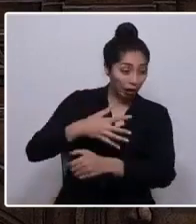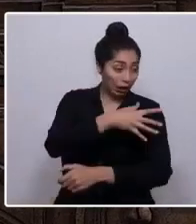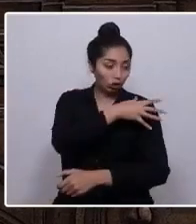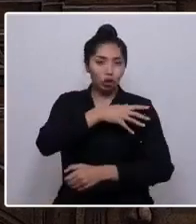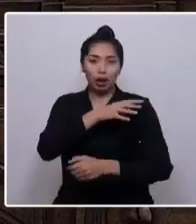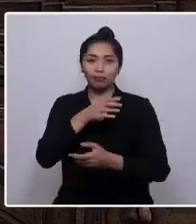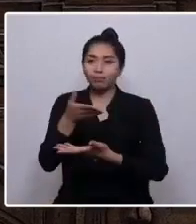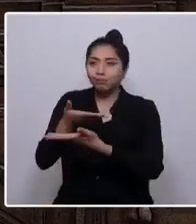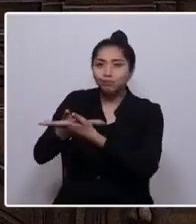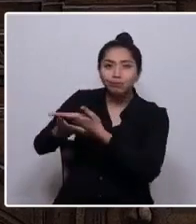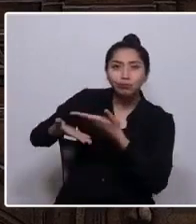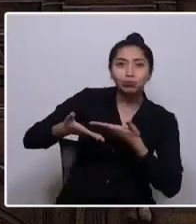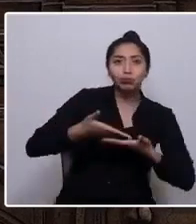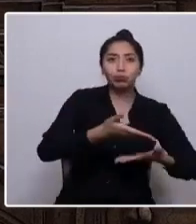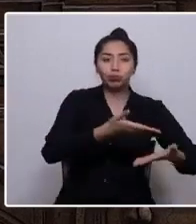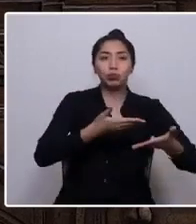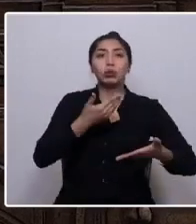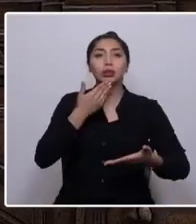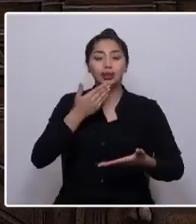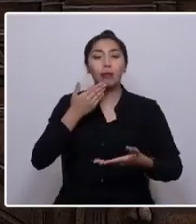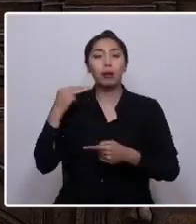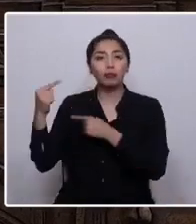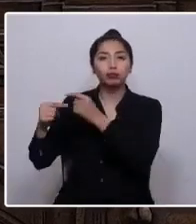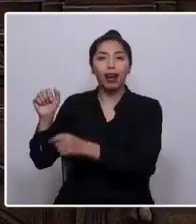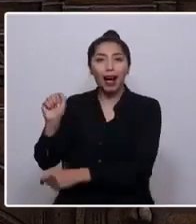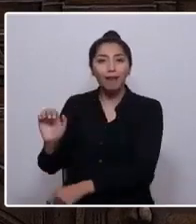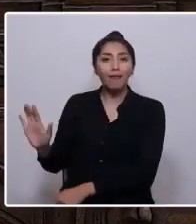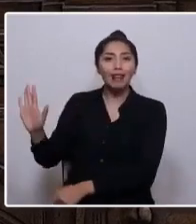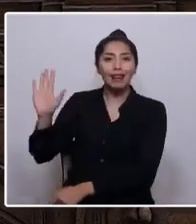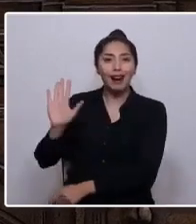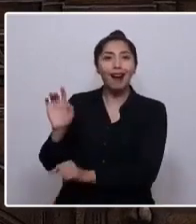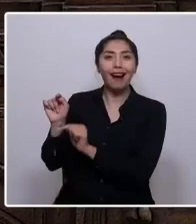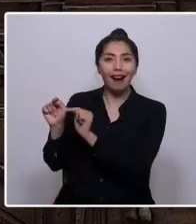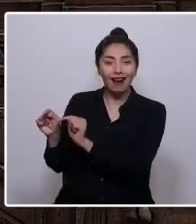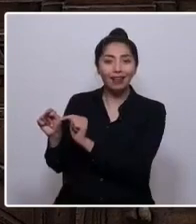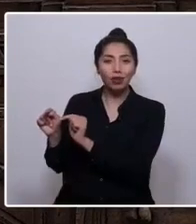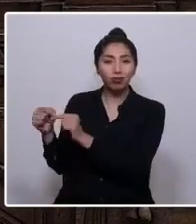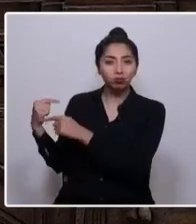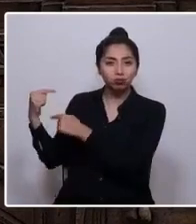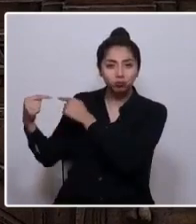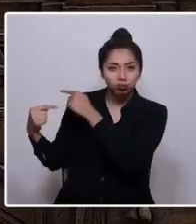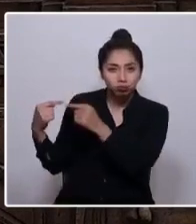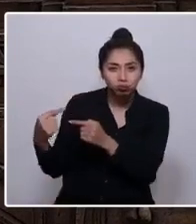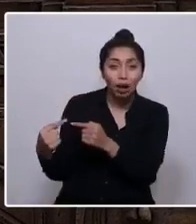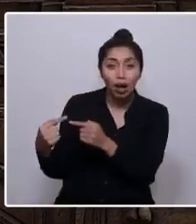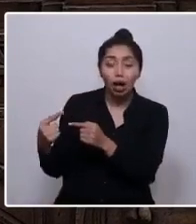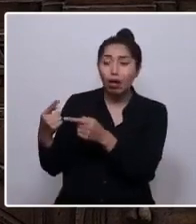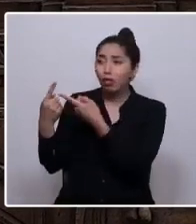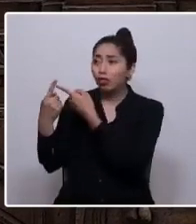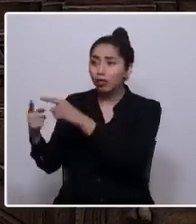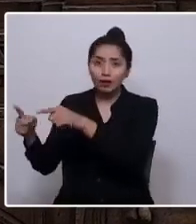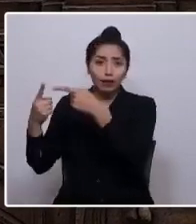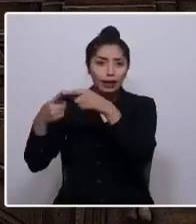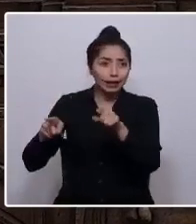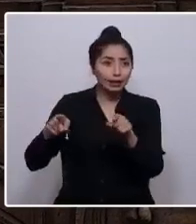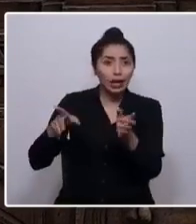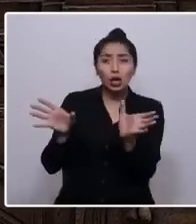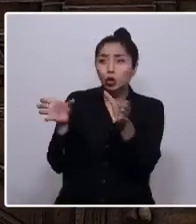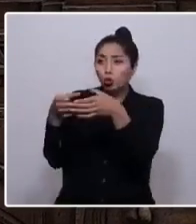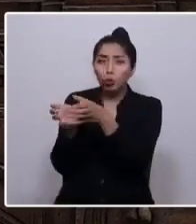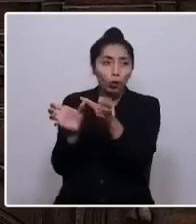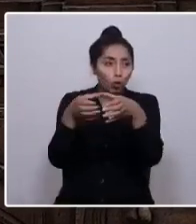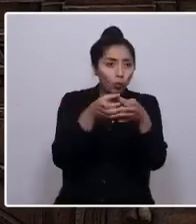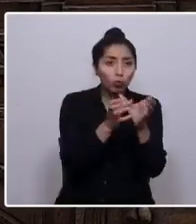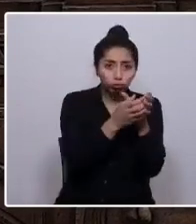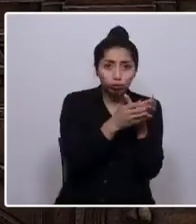la negritud africana en su afrodescendencia y los distintos grupos venidos de otras regiones del